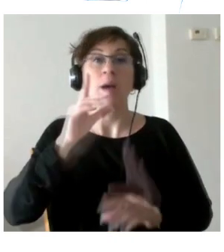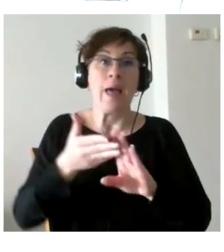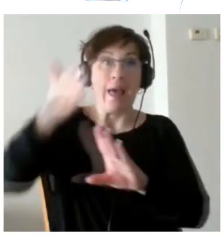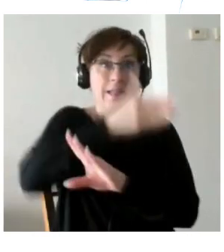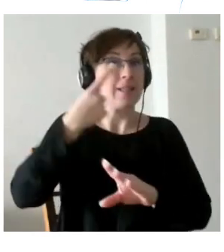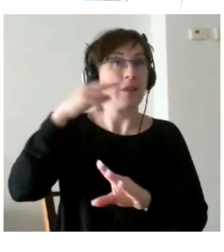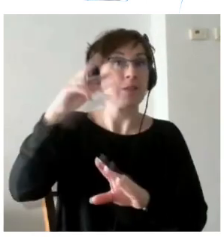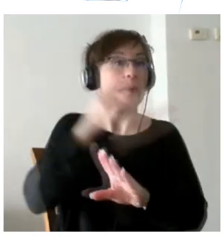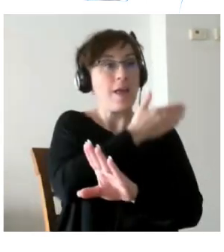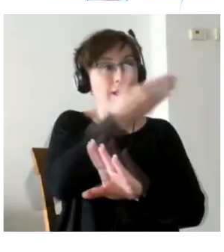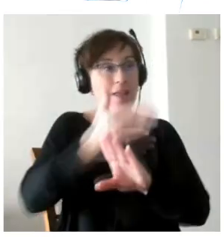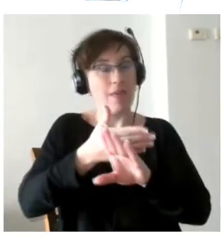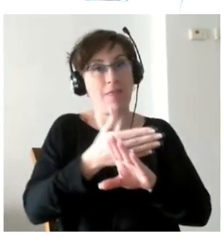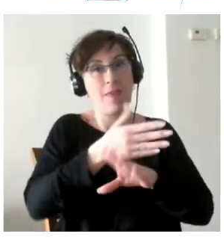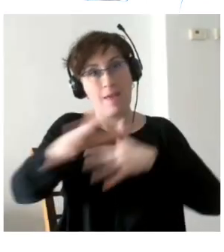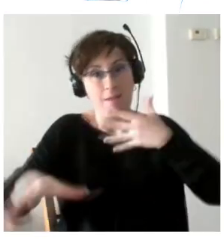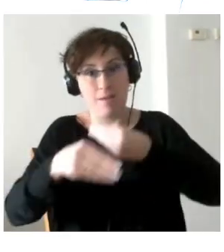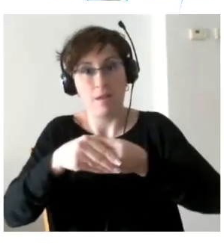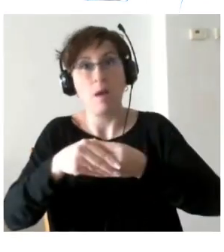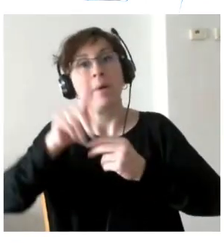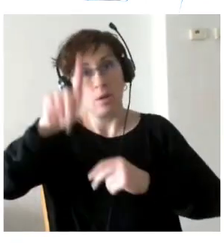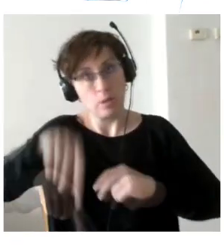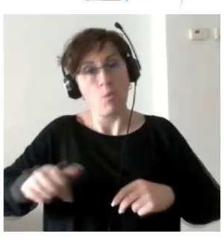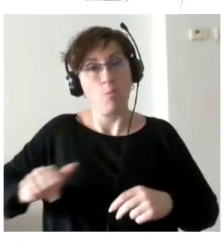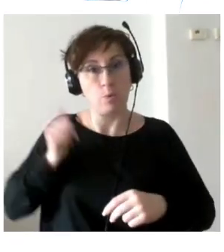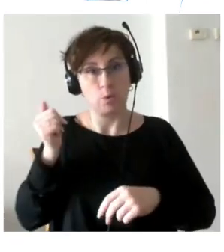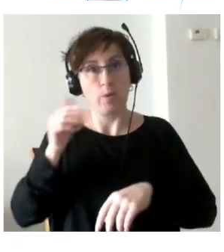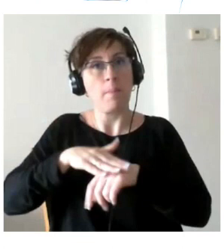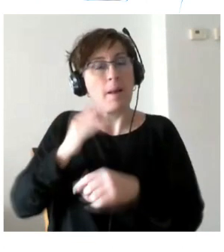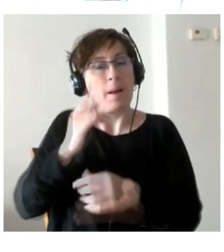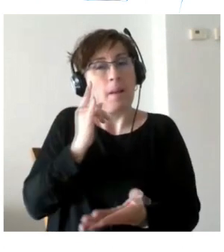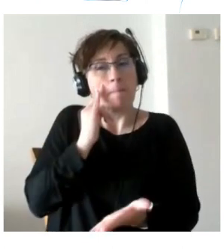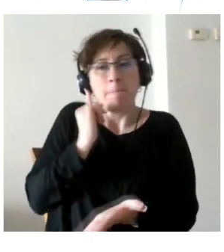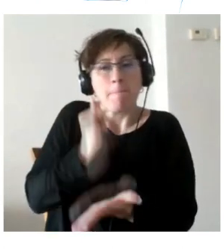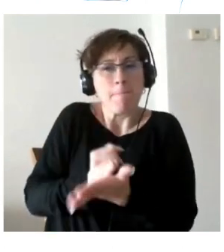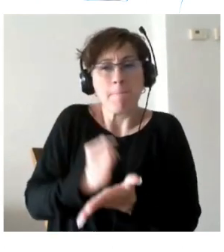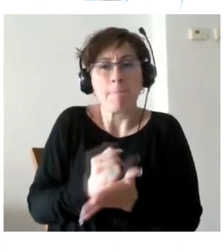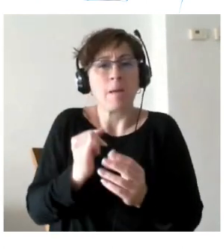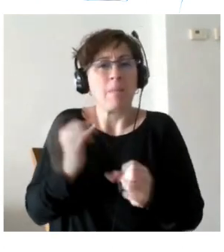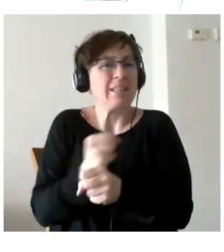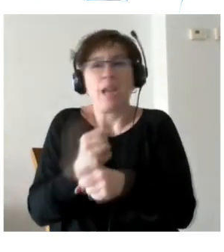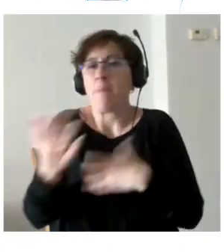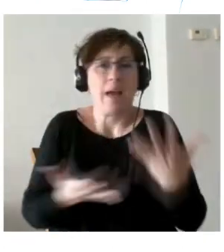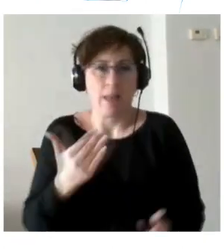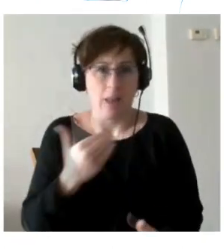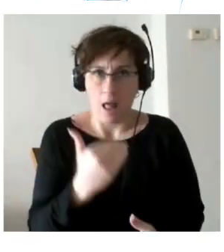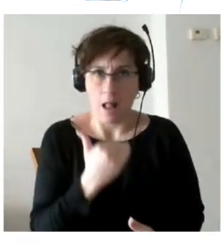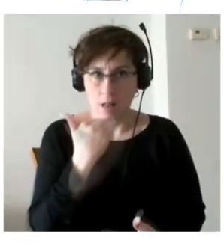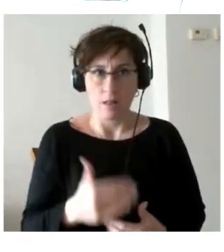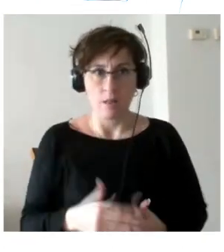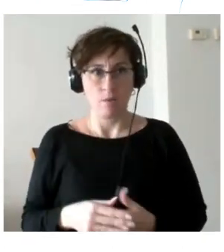aparece como una oportunidad para experimentar y para trabajar algo. Solamente quiero traer aquí pues